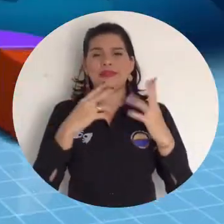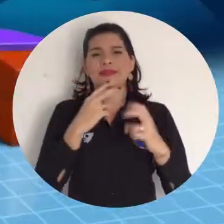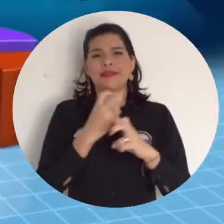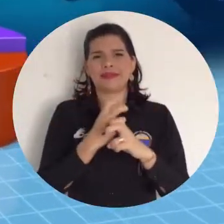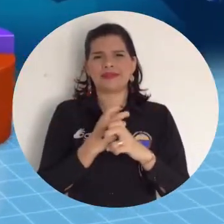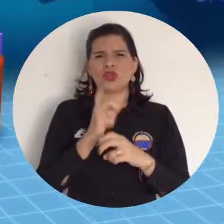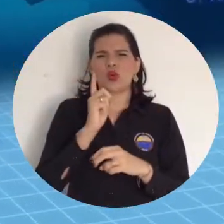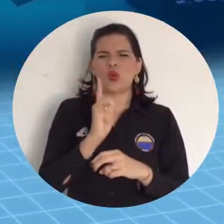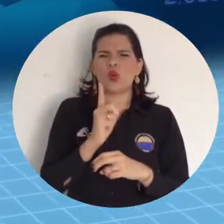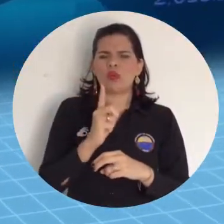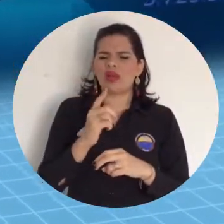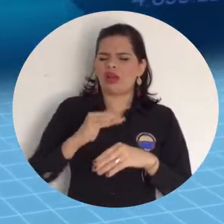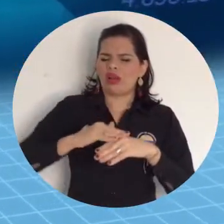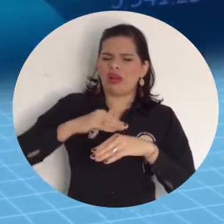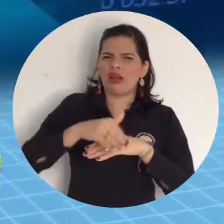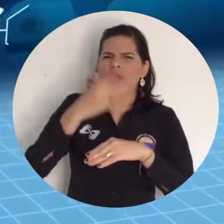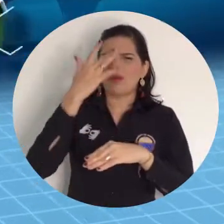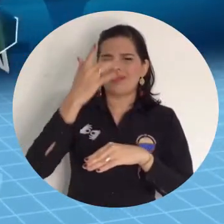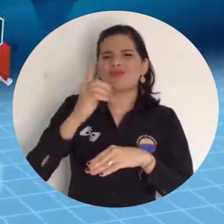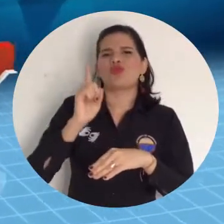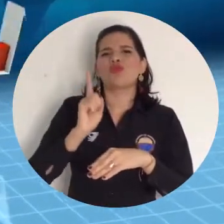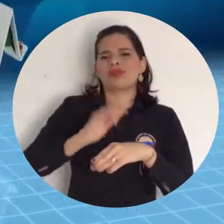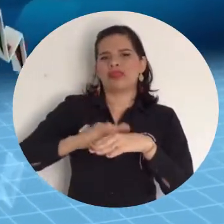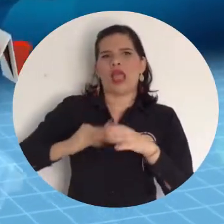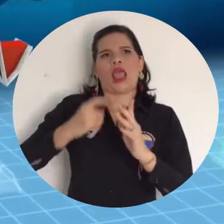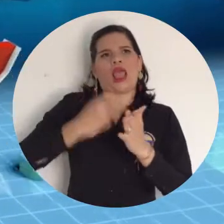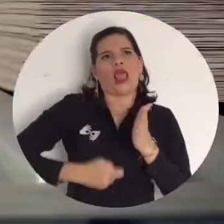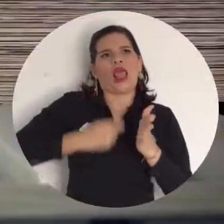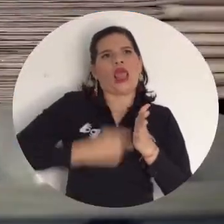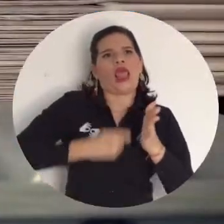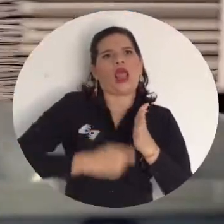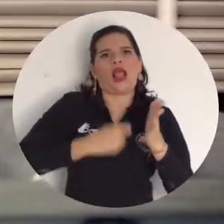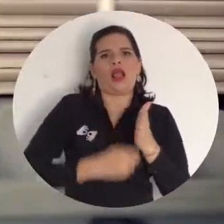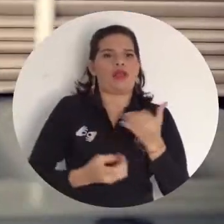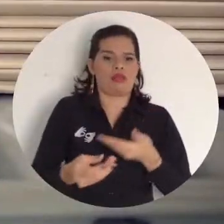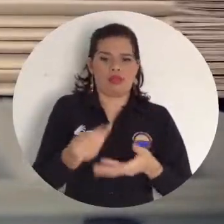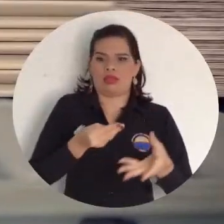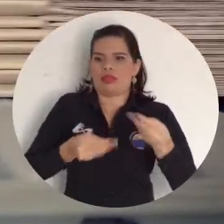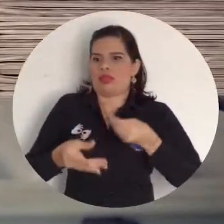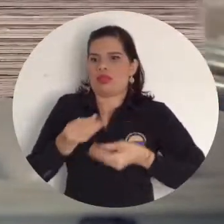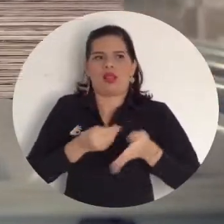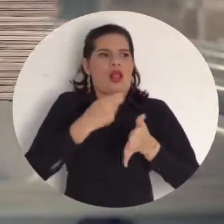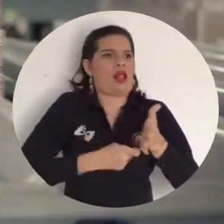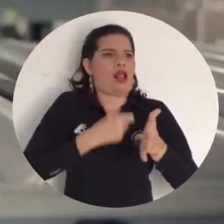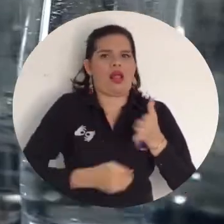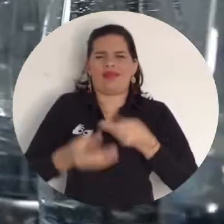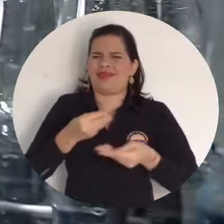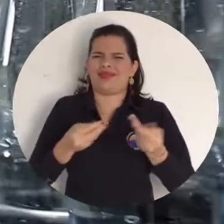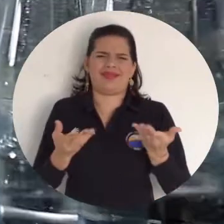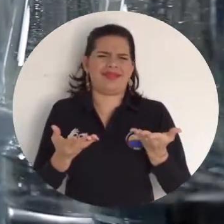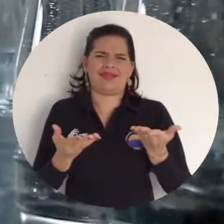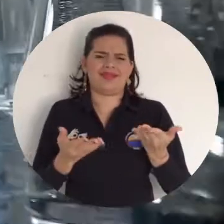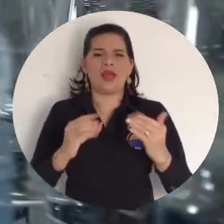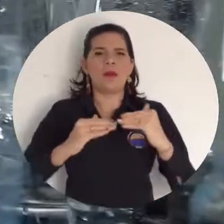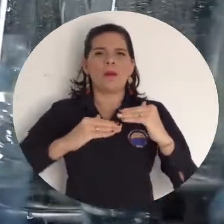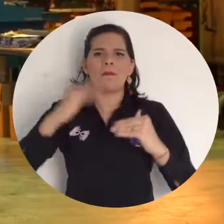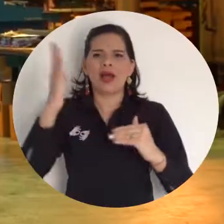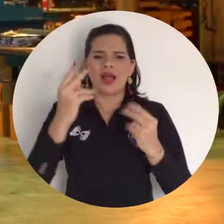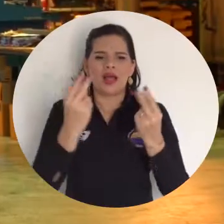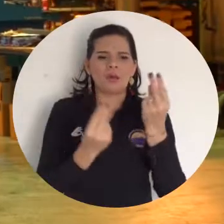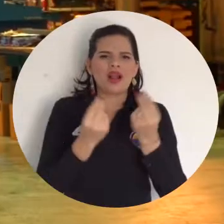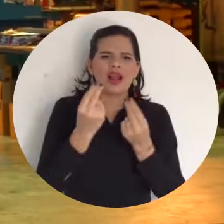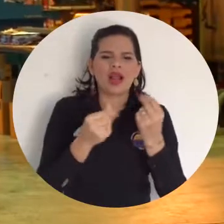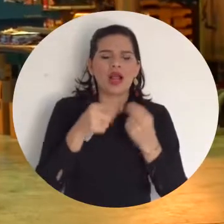esos resultados de un modelo rentístico especulativo, cuyos sectores económicos más importantes son